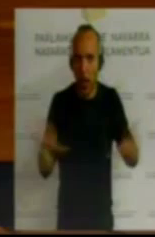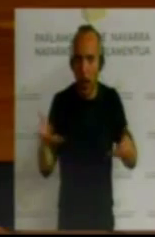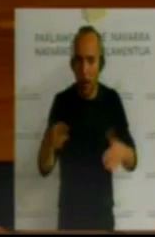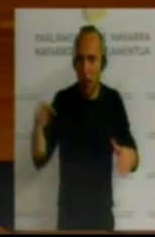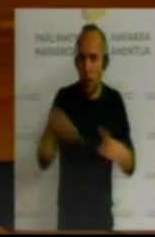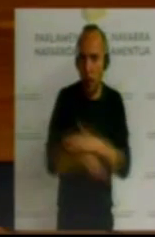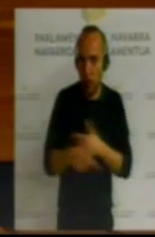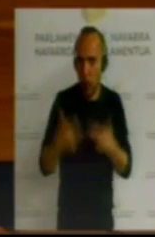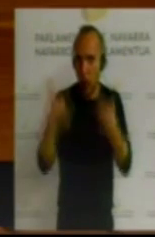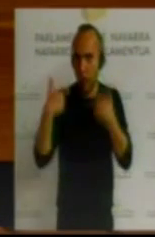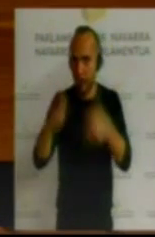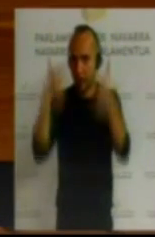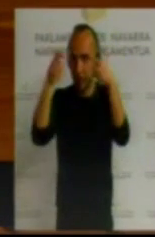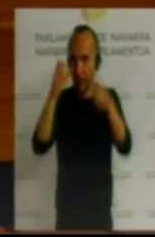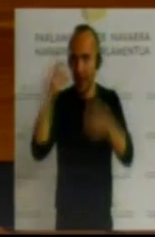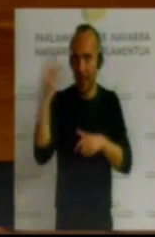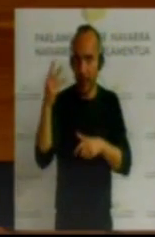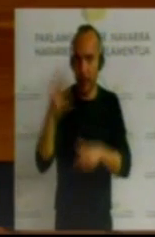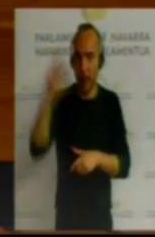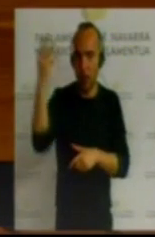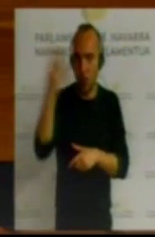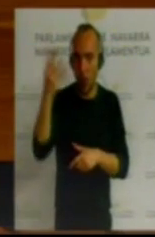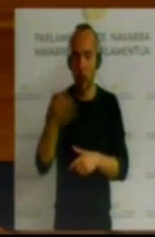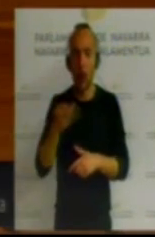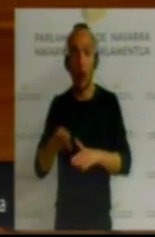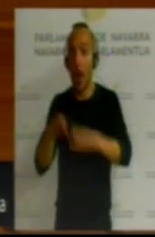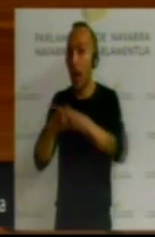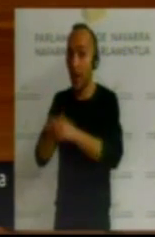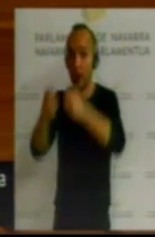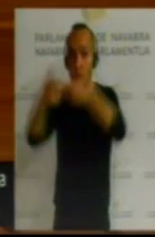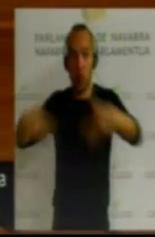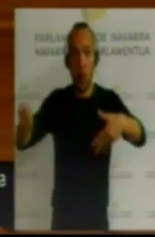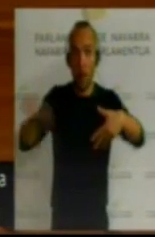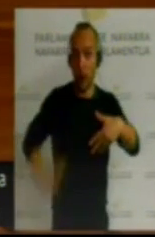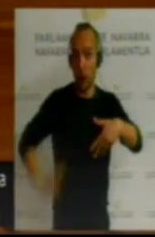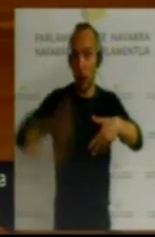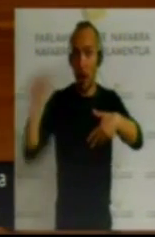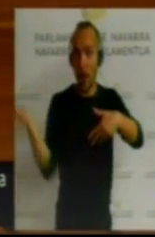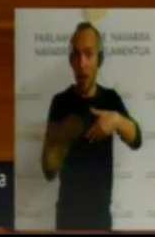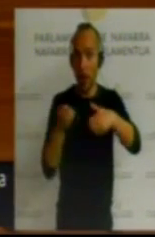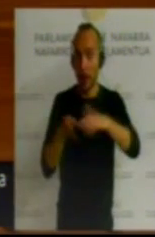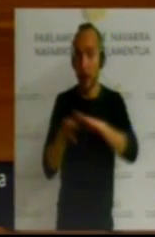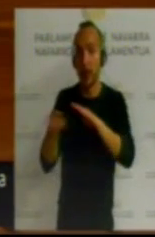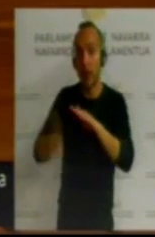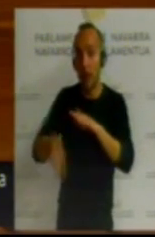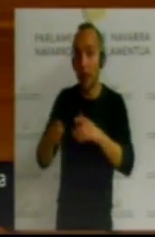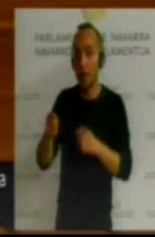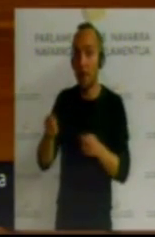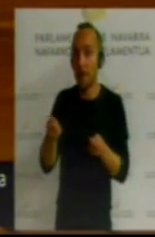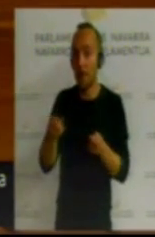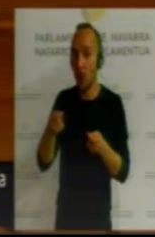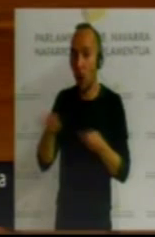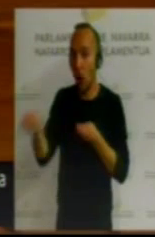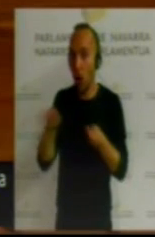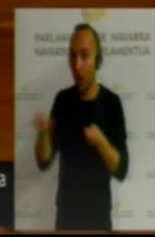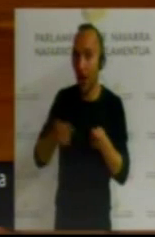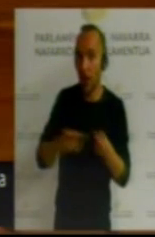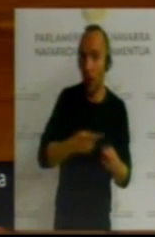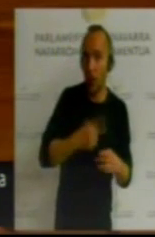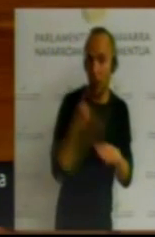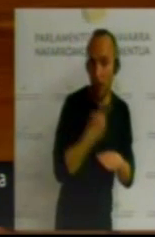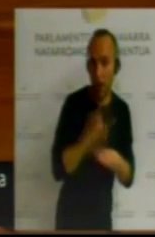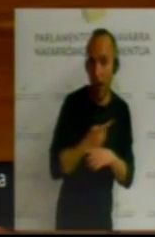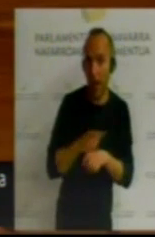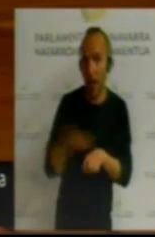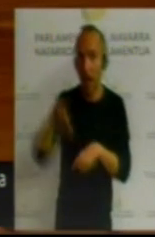grave, estadios 3 y 4, fomentar el acceso a equipos multidisciplinares. De igual forma, mejorar la coordinación entre atención primaria,